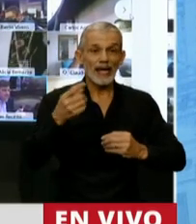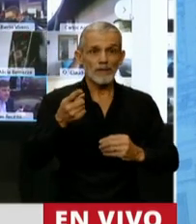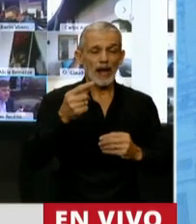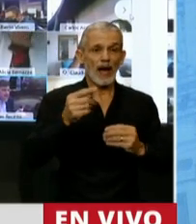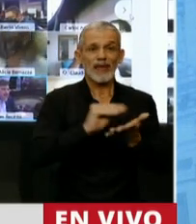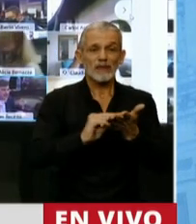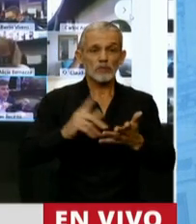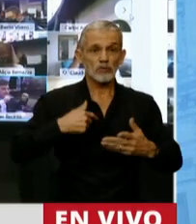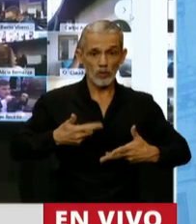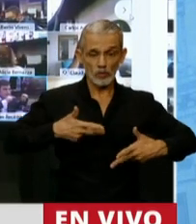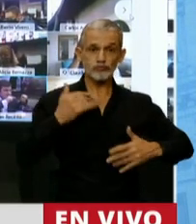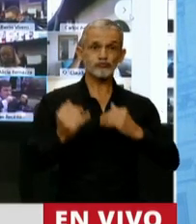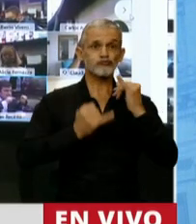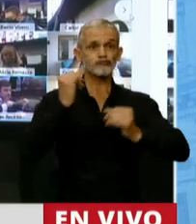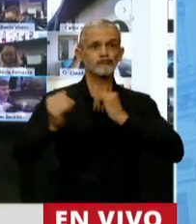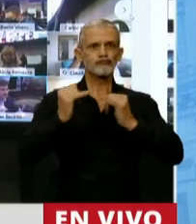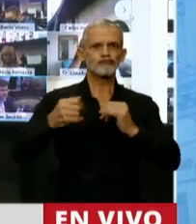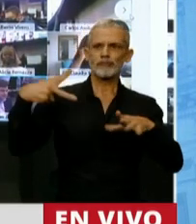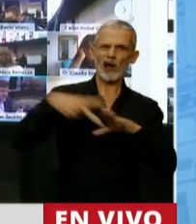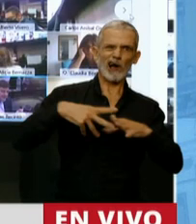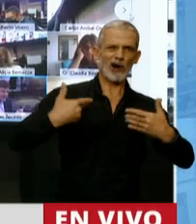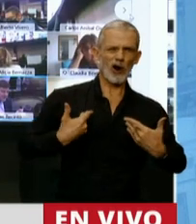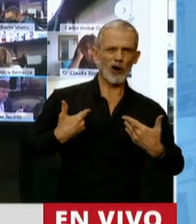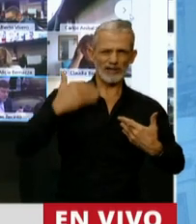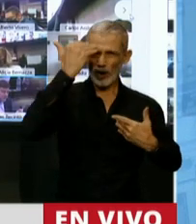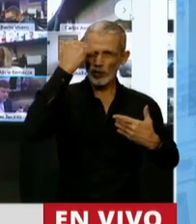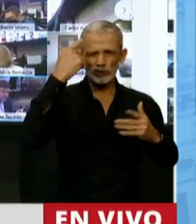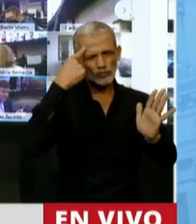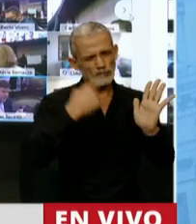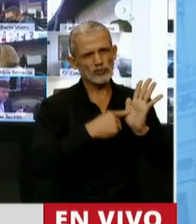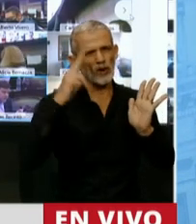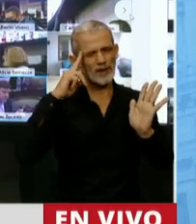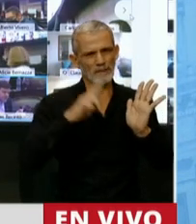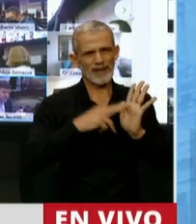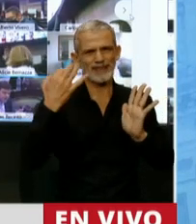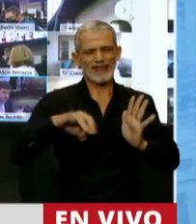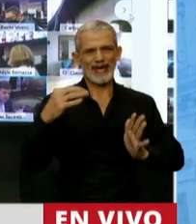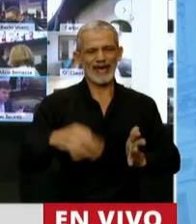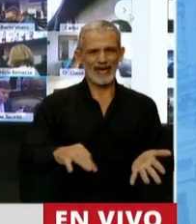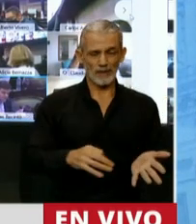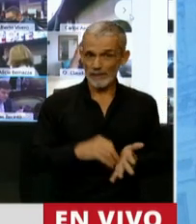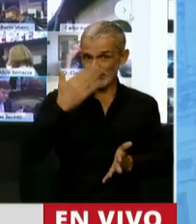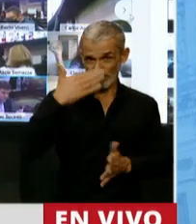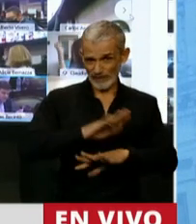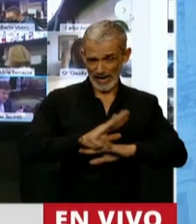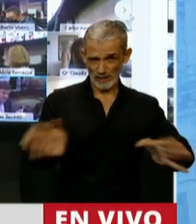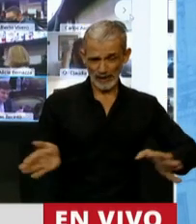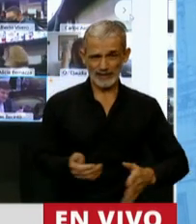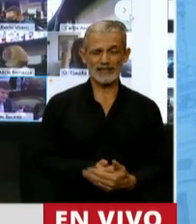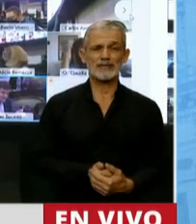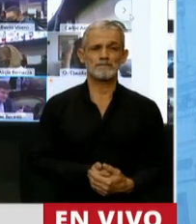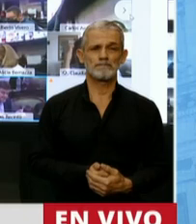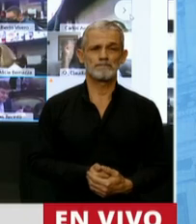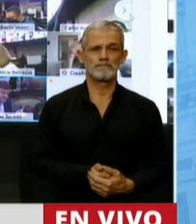está expresándose en el marco de la Constitución. Por eso, finalmente y para terminar,